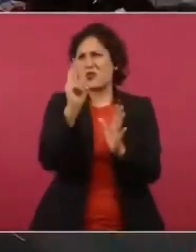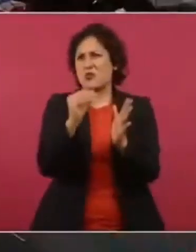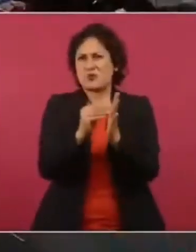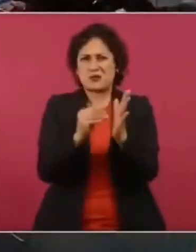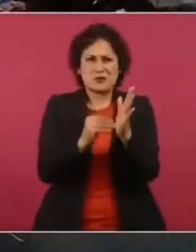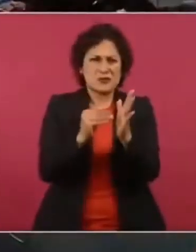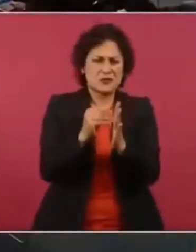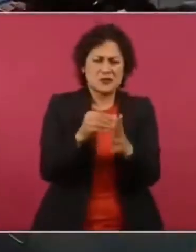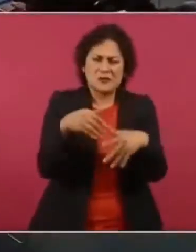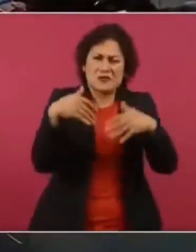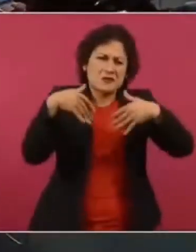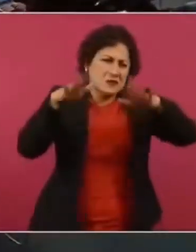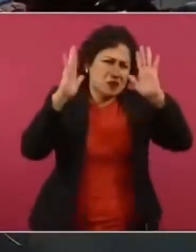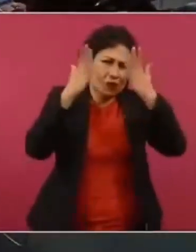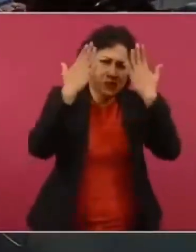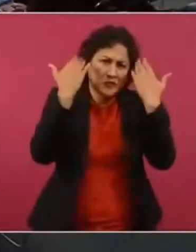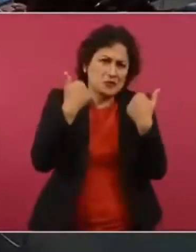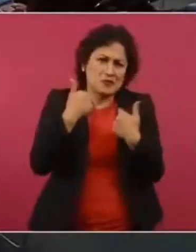Una cantidad.